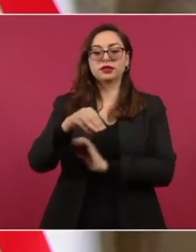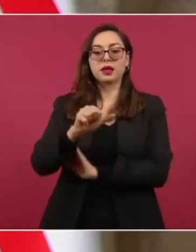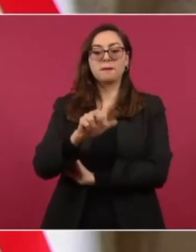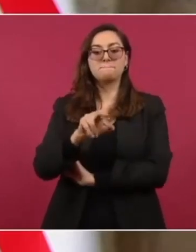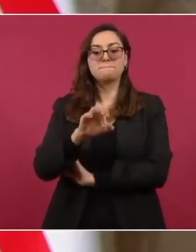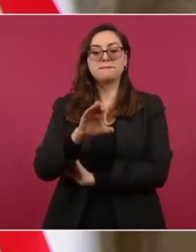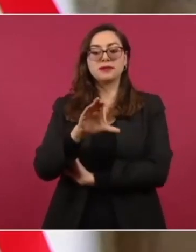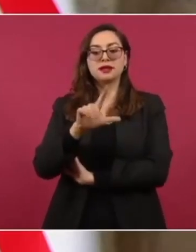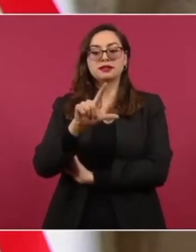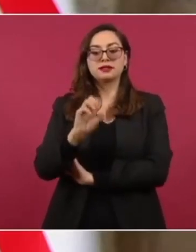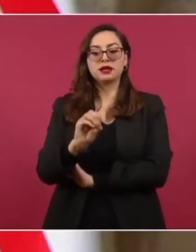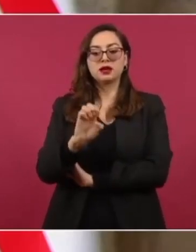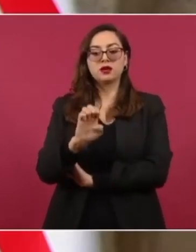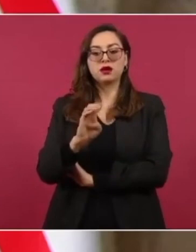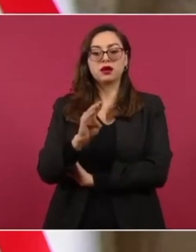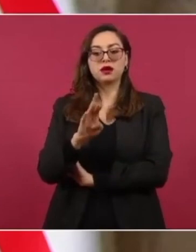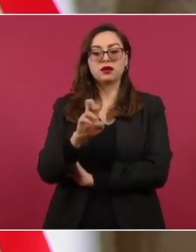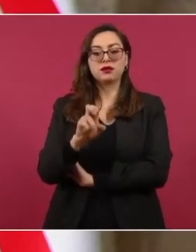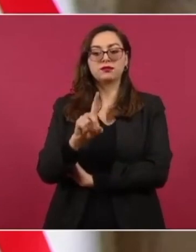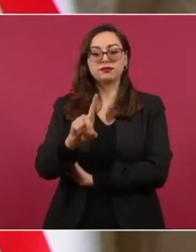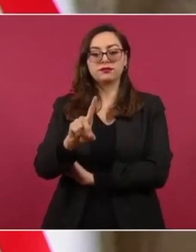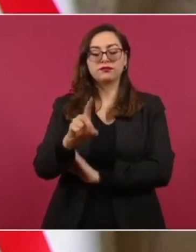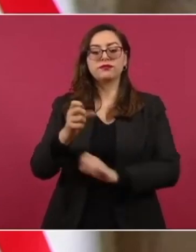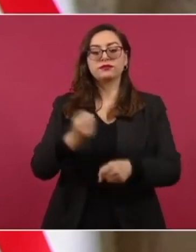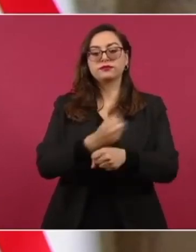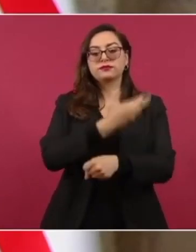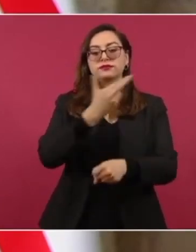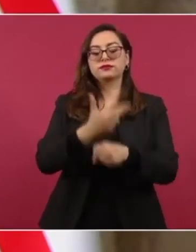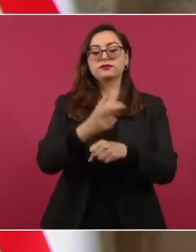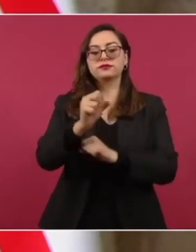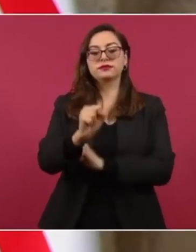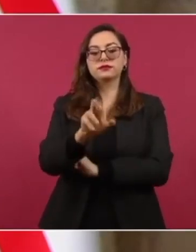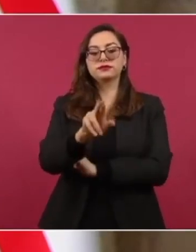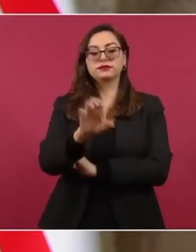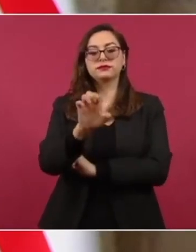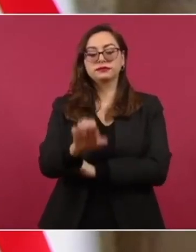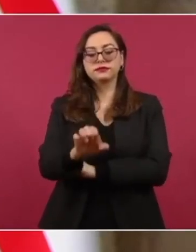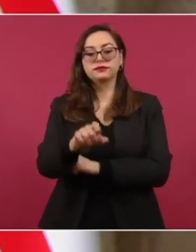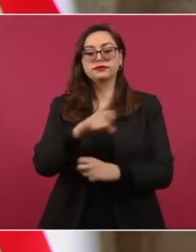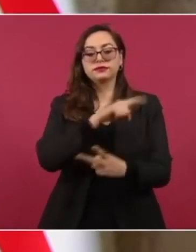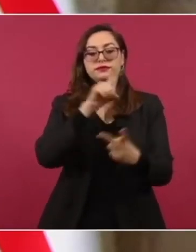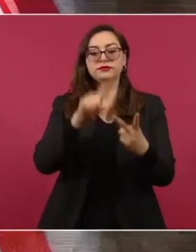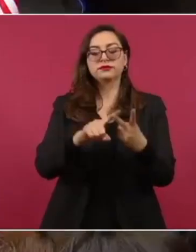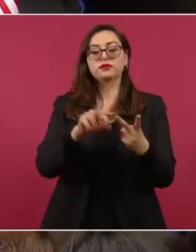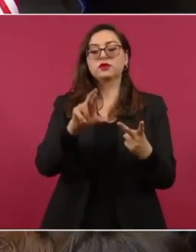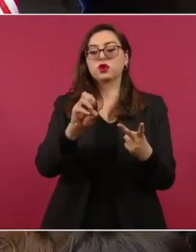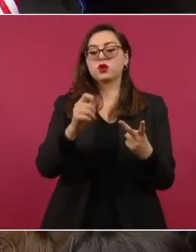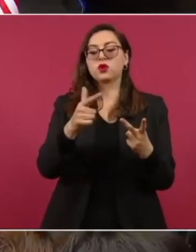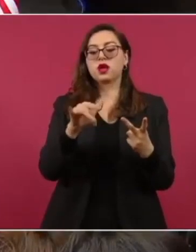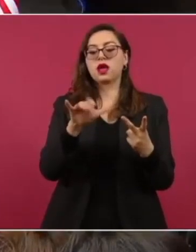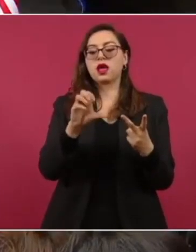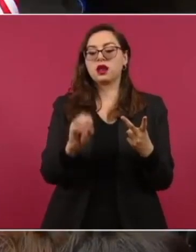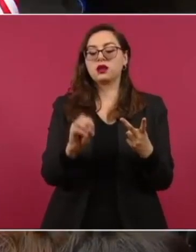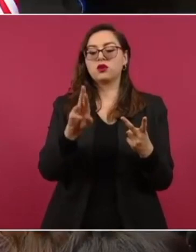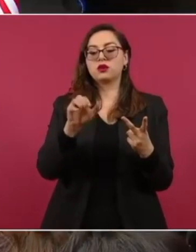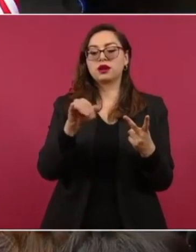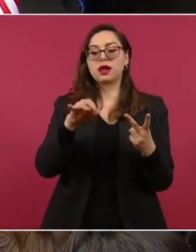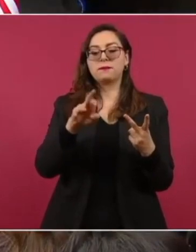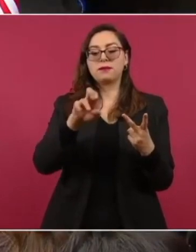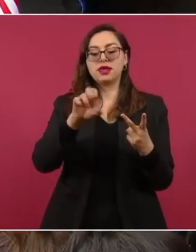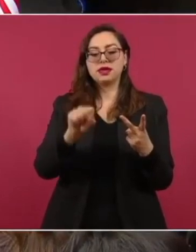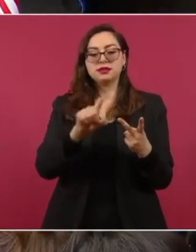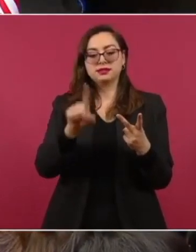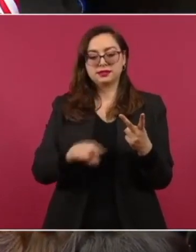secretario de Relaciones Exteriores, Rogelio Ramírez de la O, secretario de